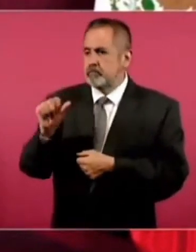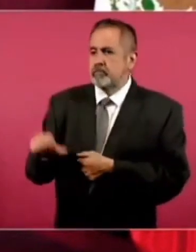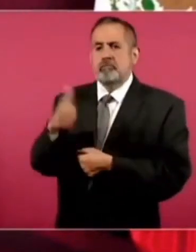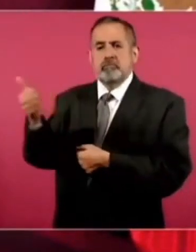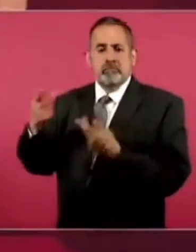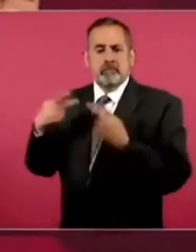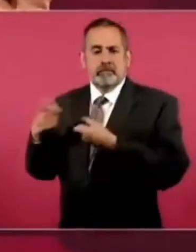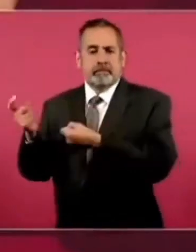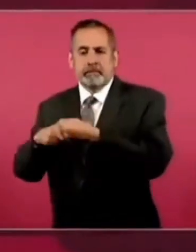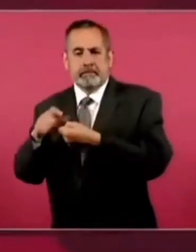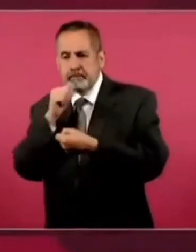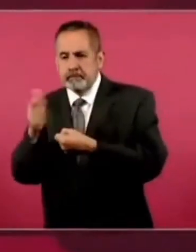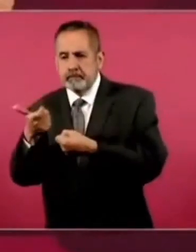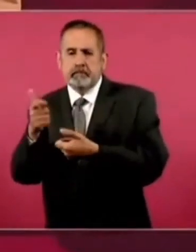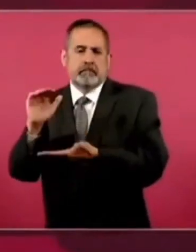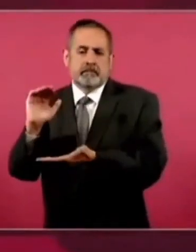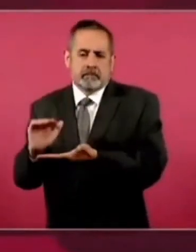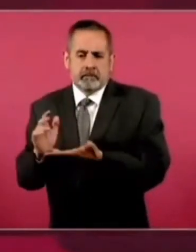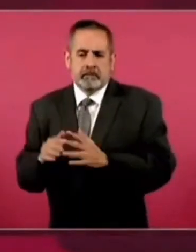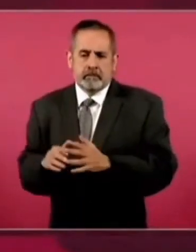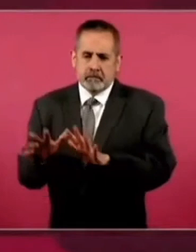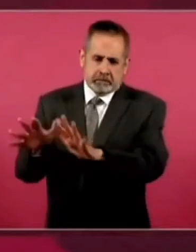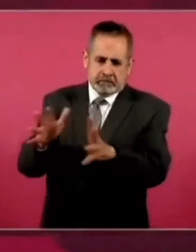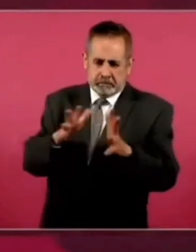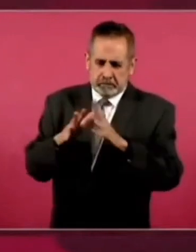Promedio. 16 mil pesos.